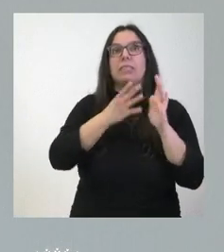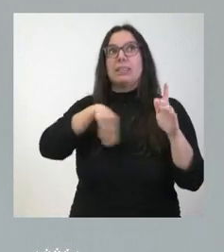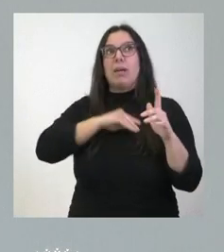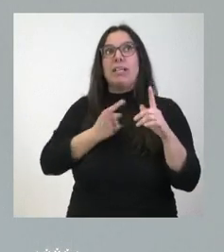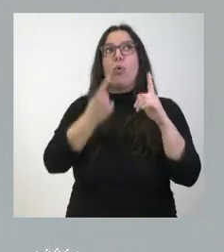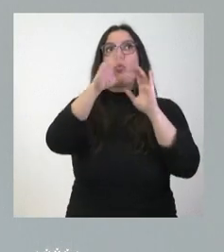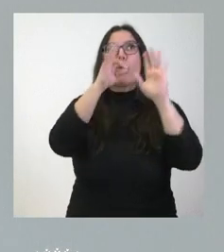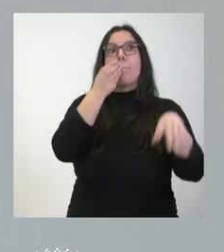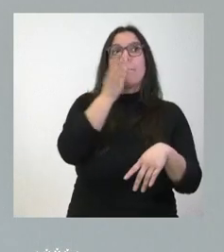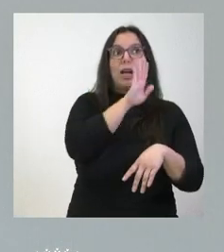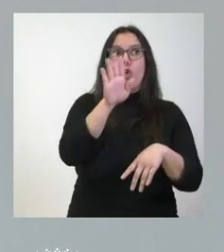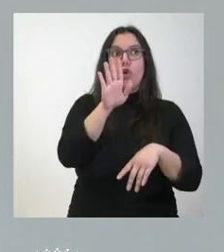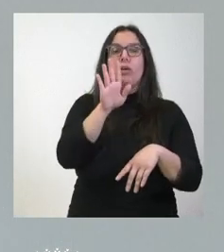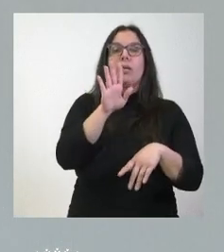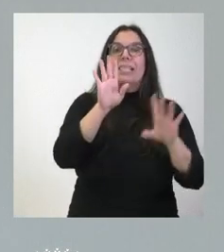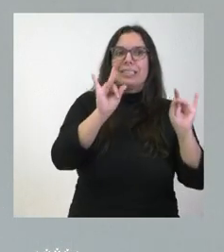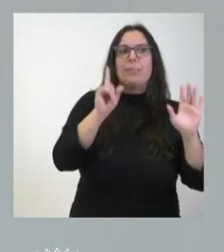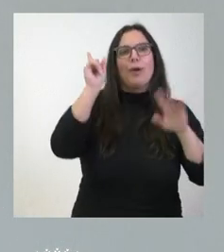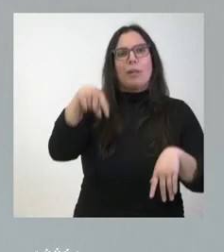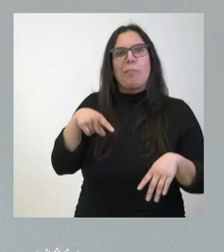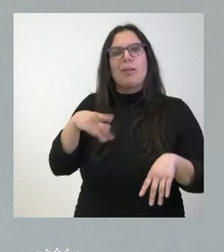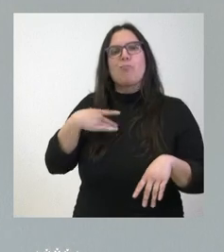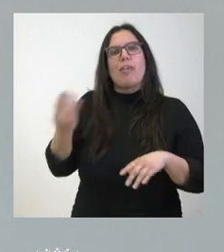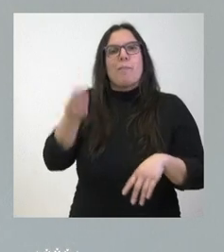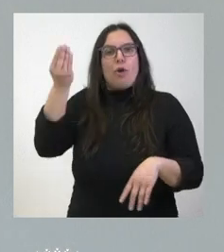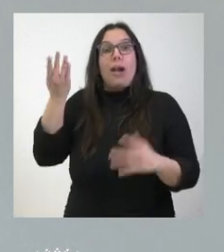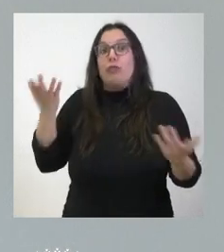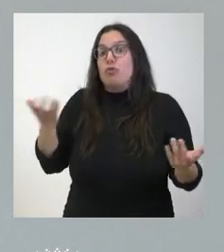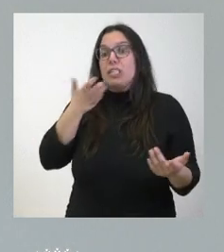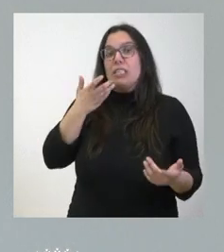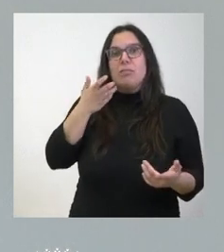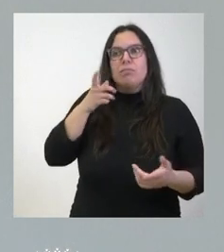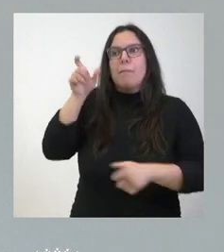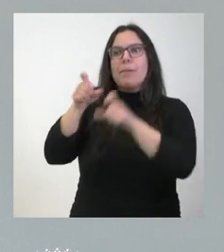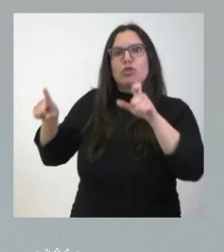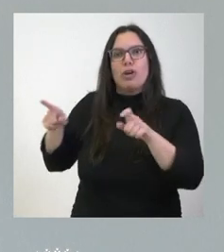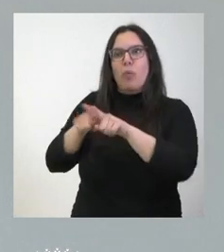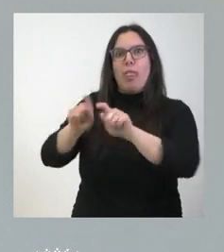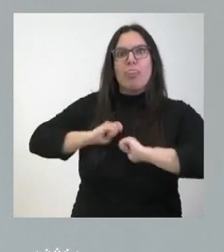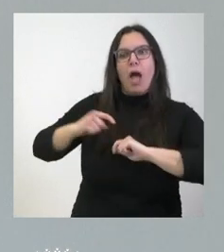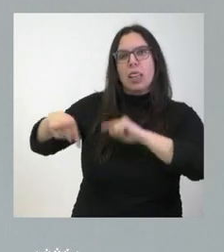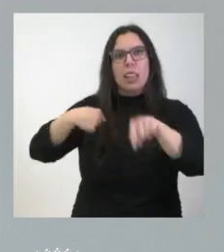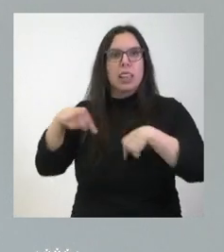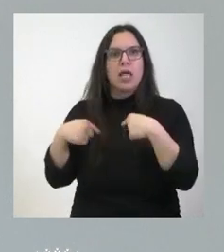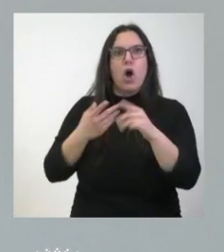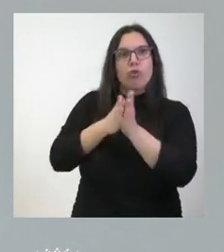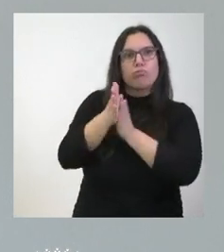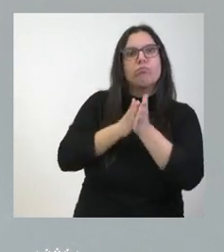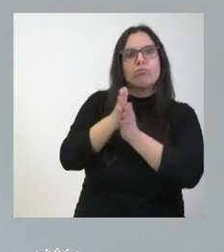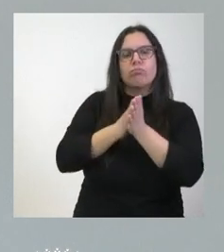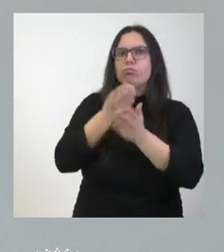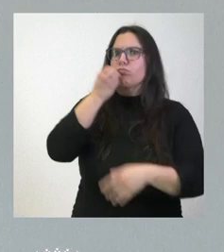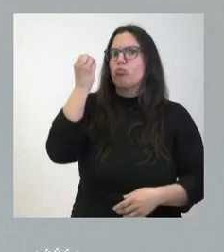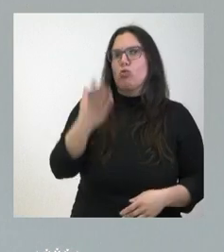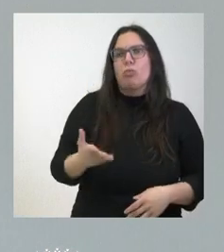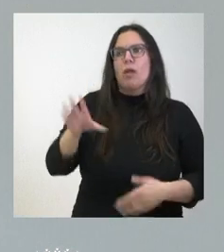no significa que no pueda ser mejorada y, por tanto, cualquier estímulo que nos sirva para mejorar la sanidad es un buen elemento y lo tomamos como